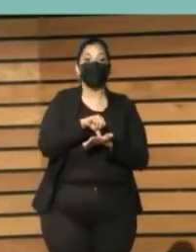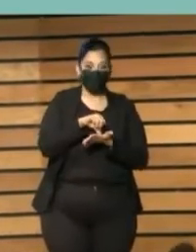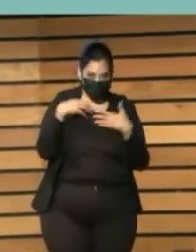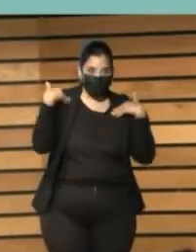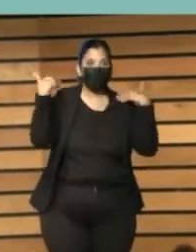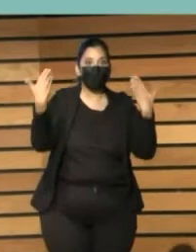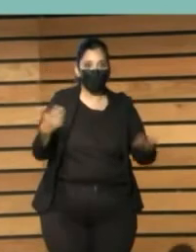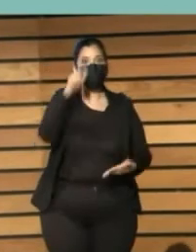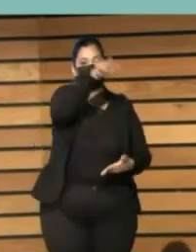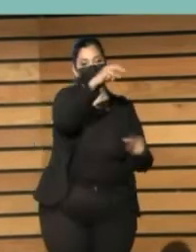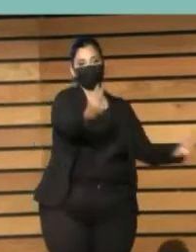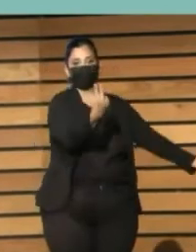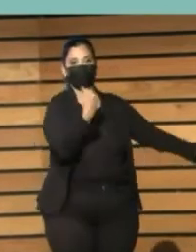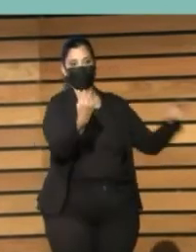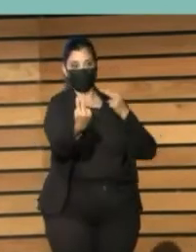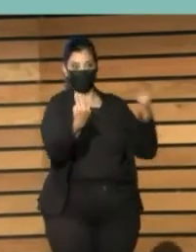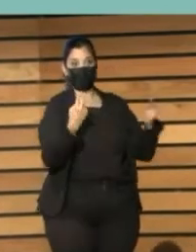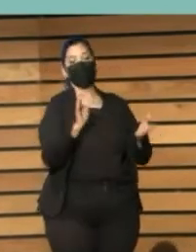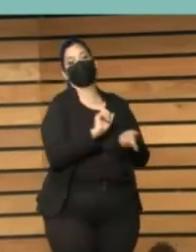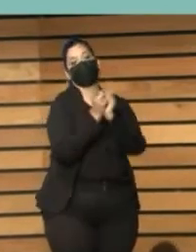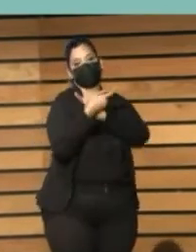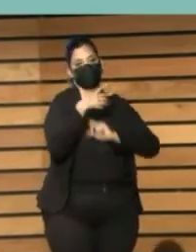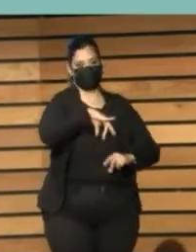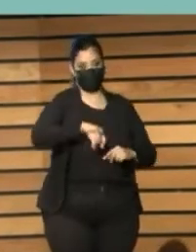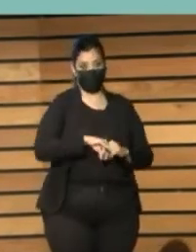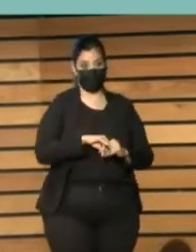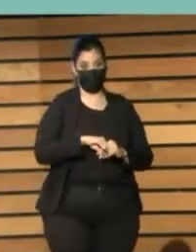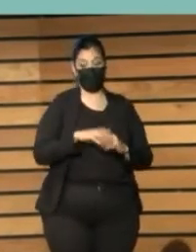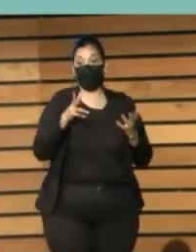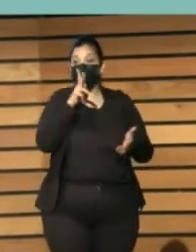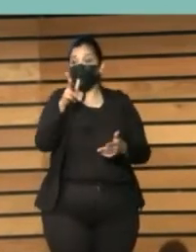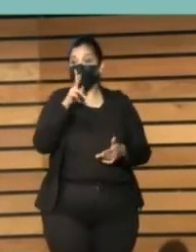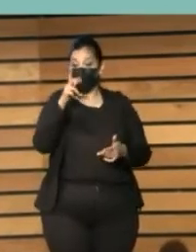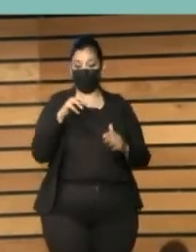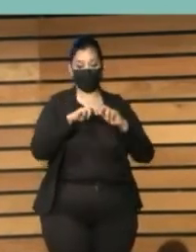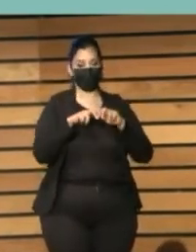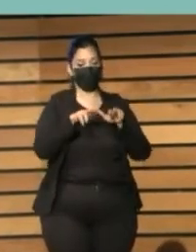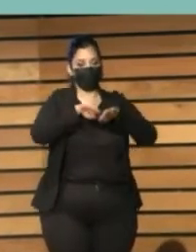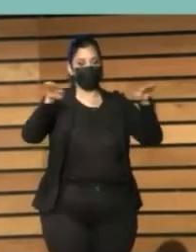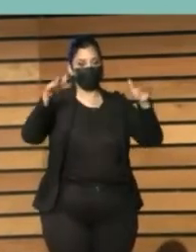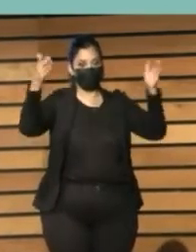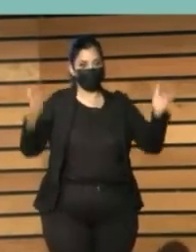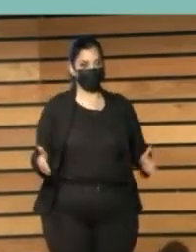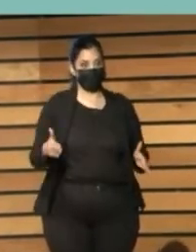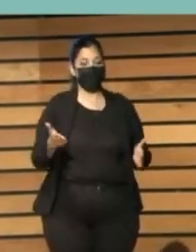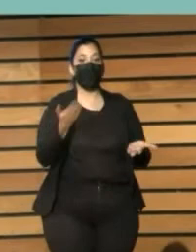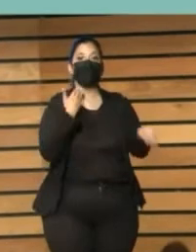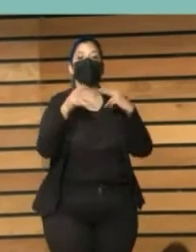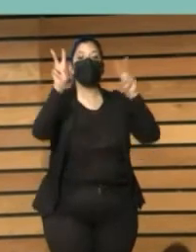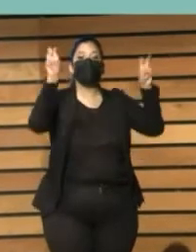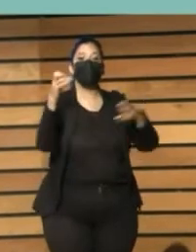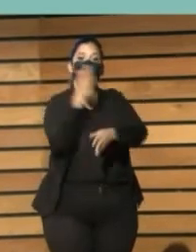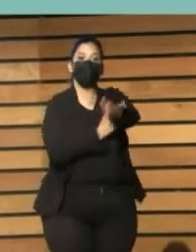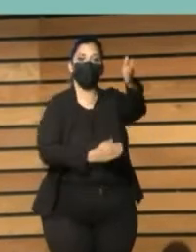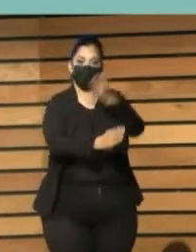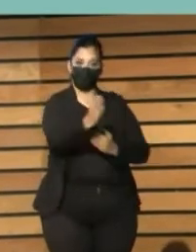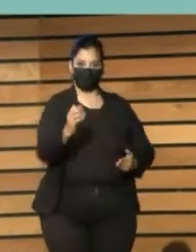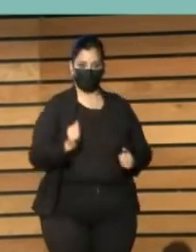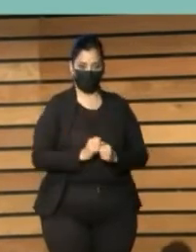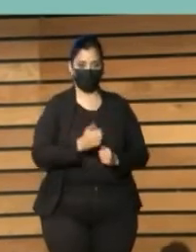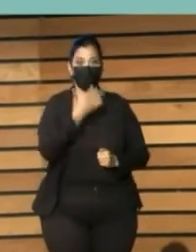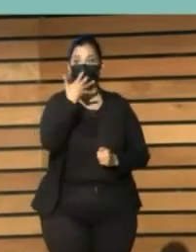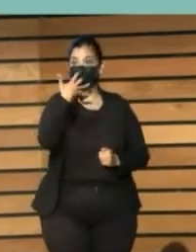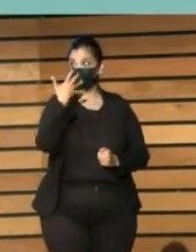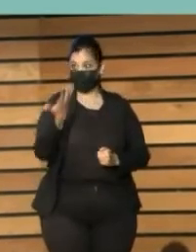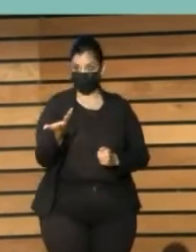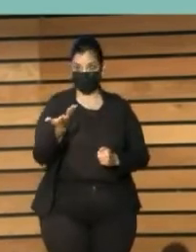cosas. Entonces, las bibliotecas municipales de Huesca están en una mesa técnica, que es la mesa técnica de discapacidad, por ejemplo. Es un proyecto